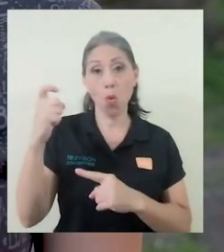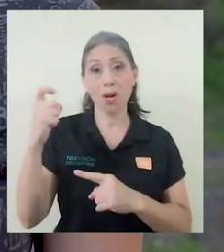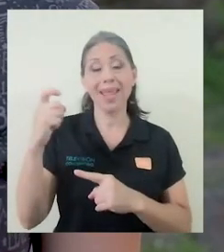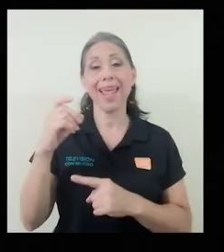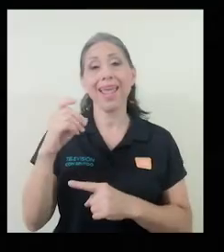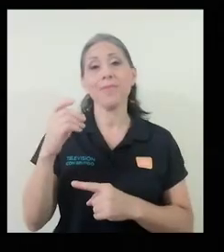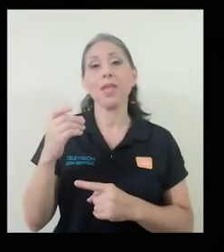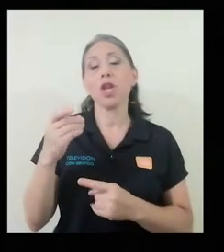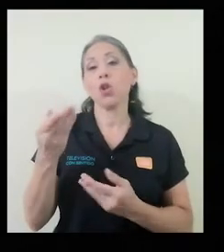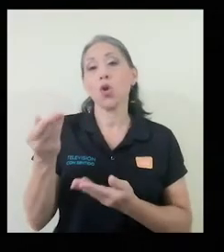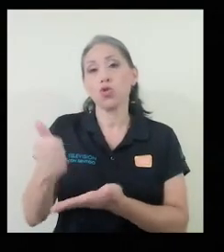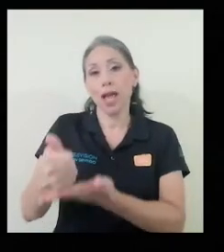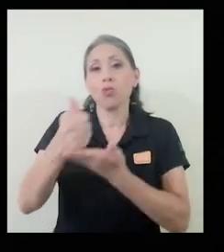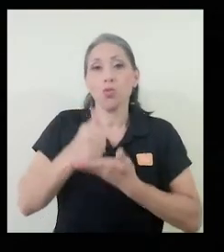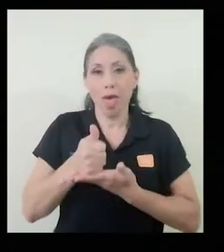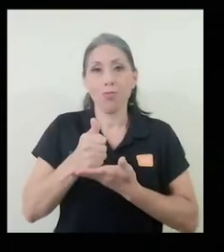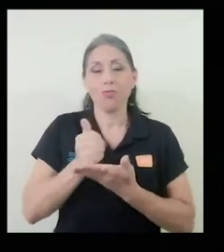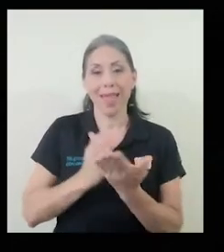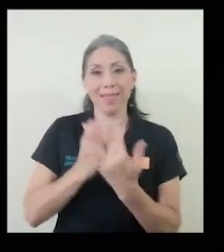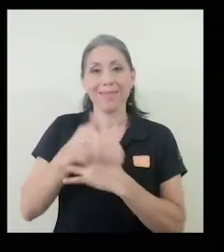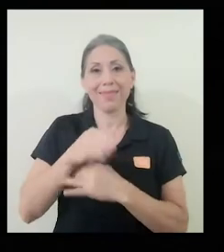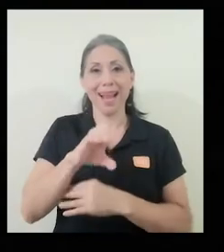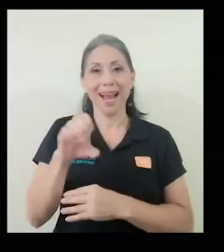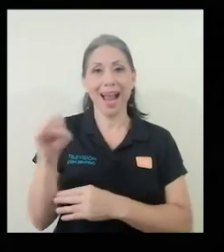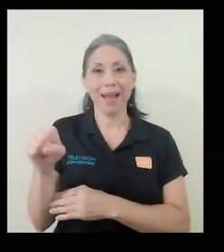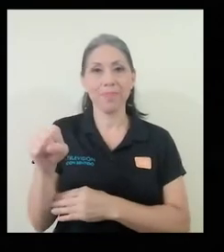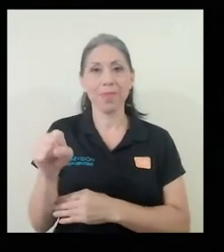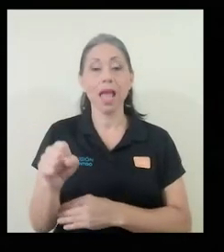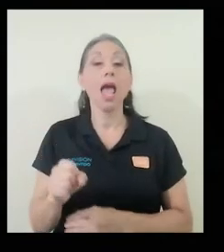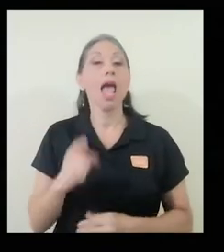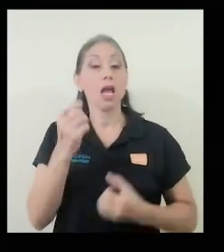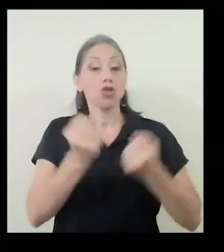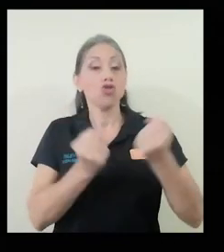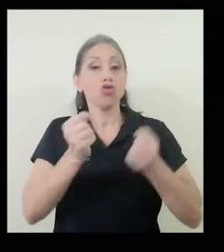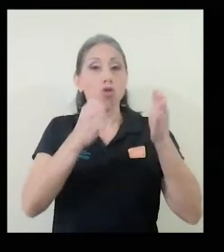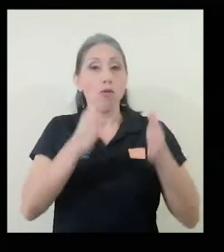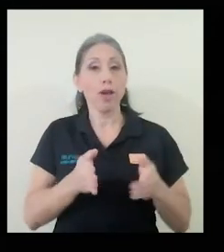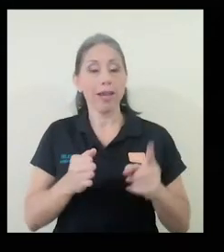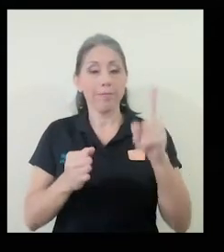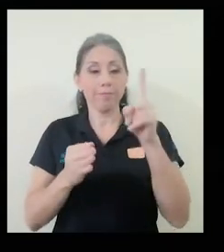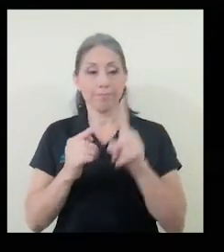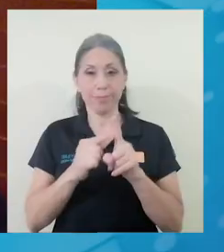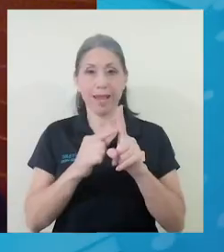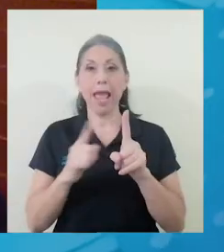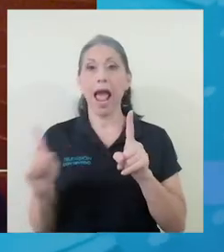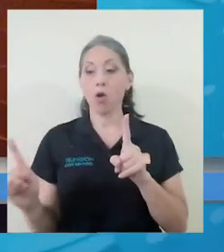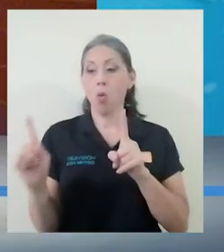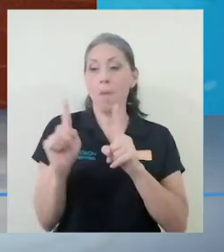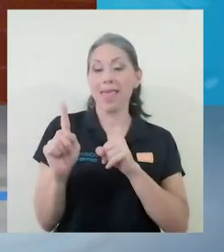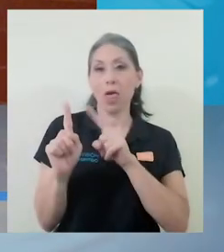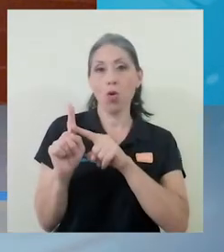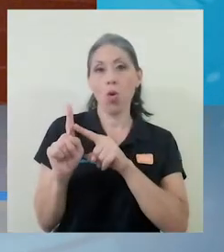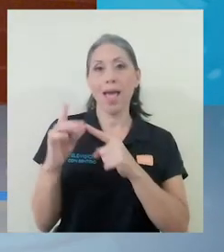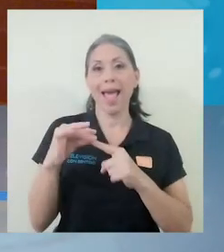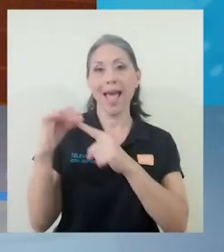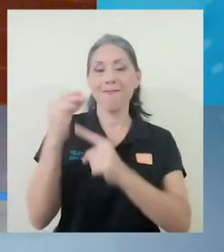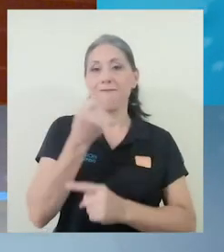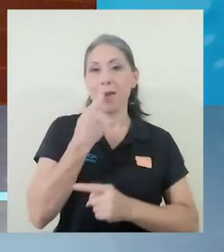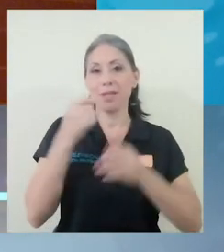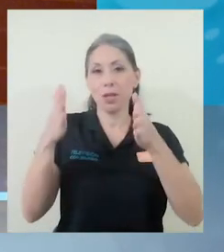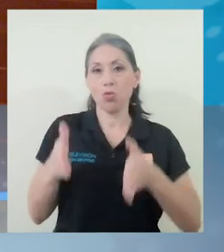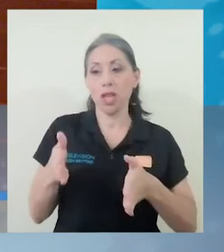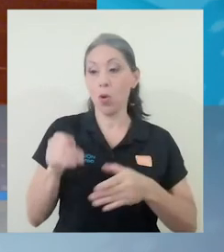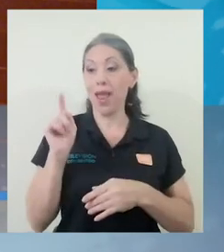brindado a nivel de la Caja. Cada chofer de la Universidad de Costa Rica viaja acompañado de un farmacéutico quien es el que entrega directamente el